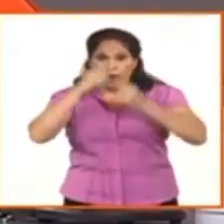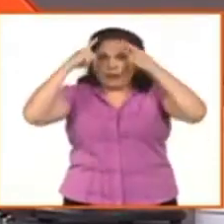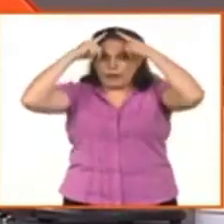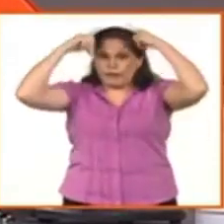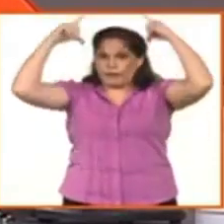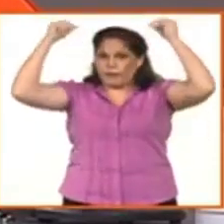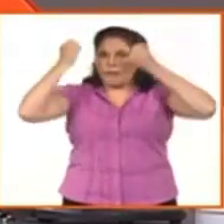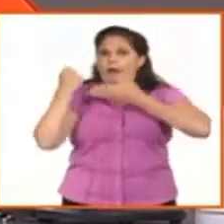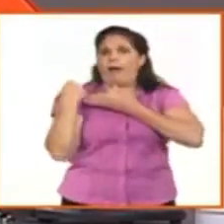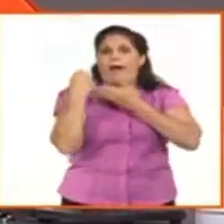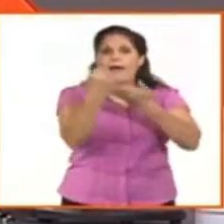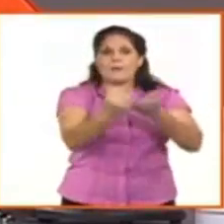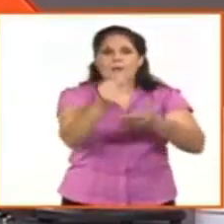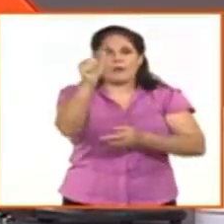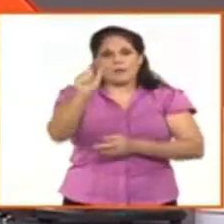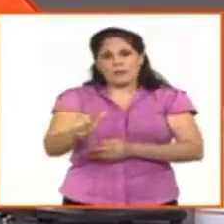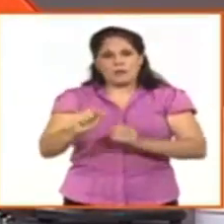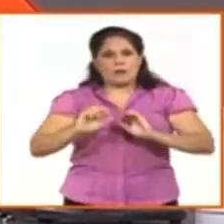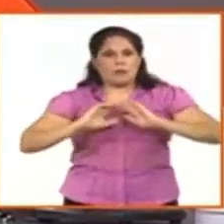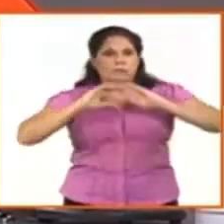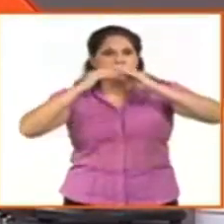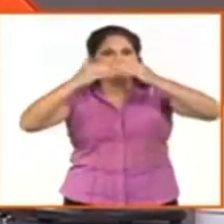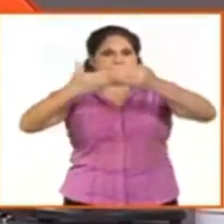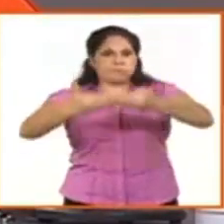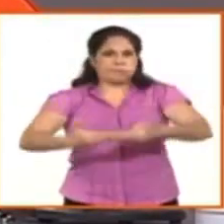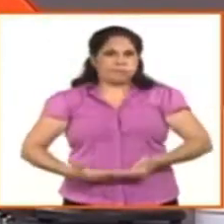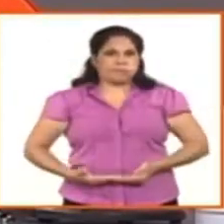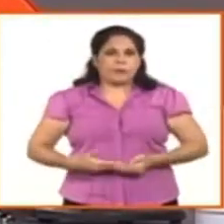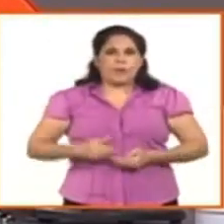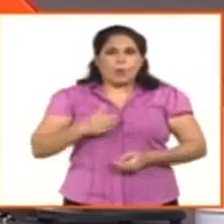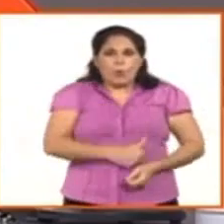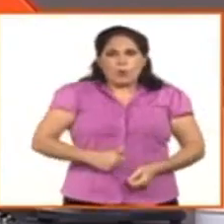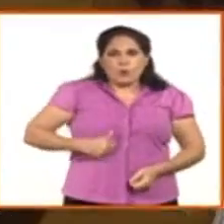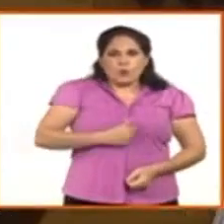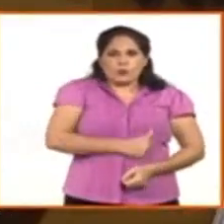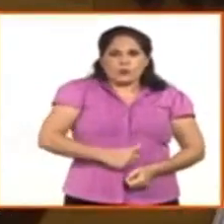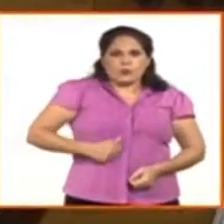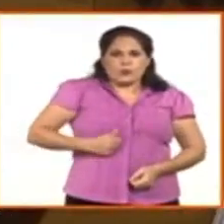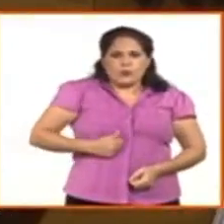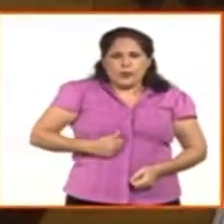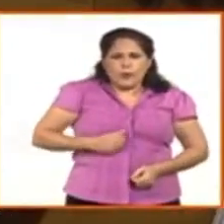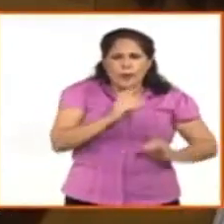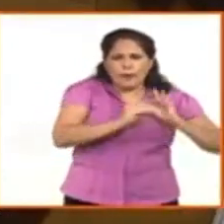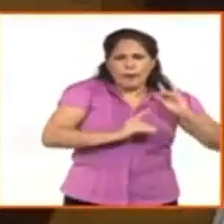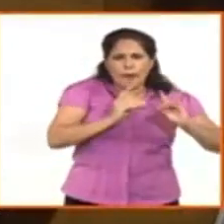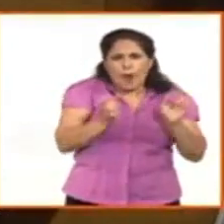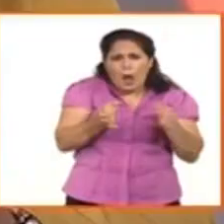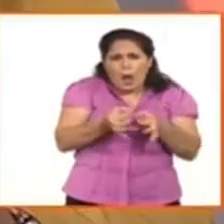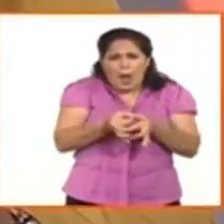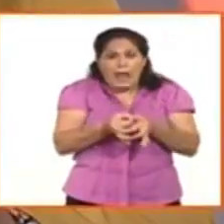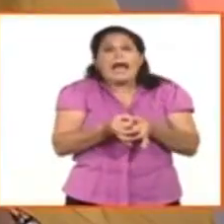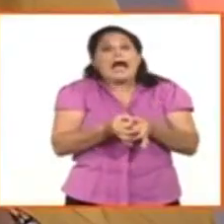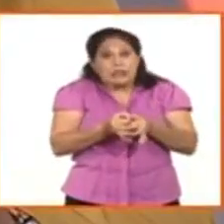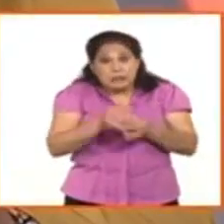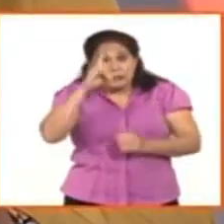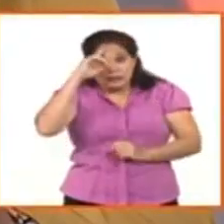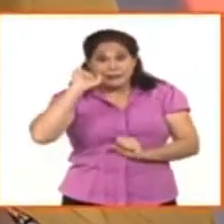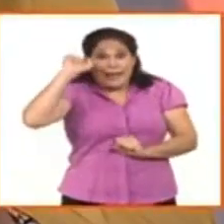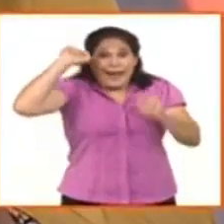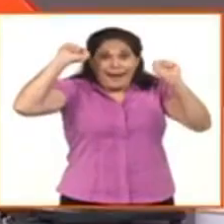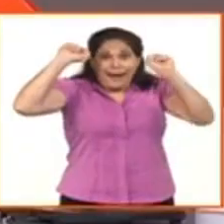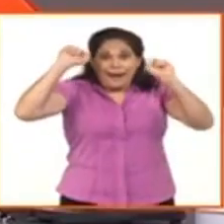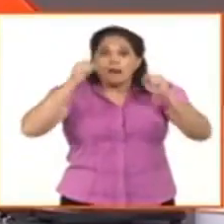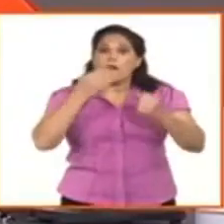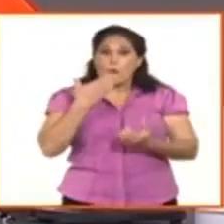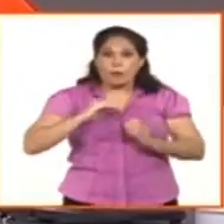a las parejas, en este caso a las madres y usted forma parte de ese grupo de personas. Yo creo que, bueno, por